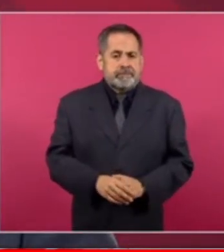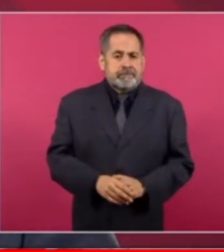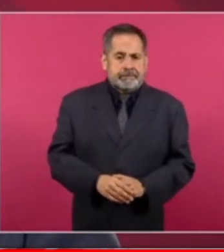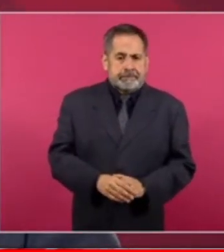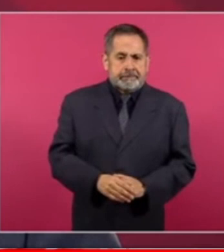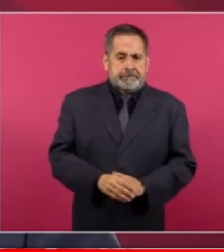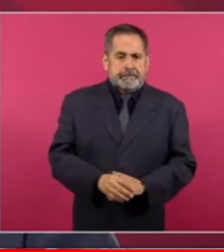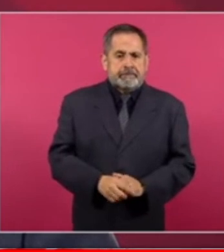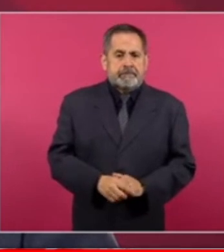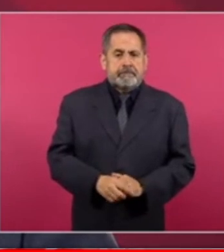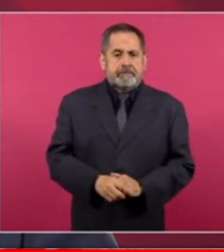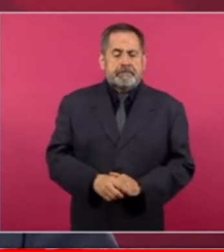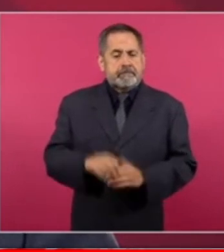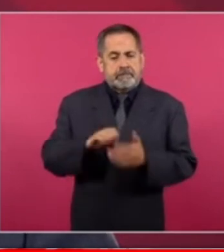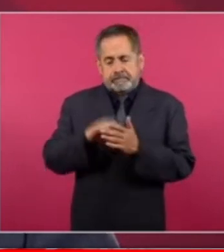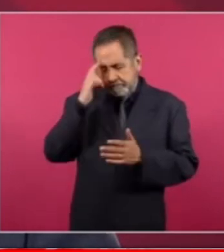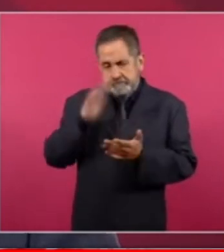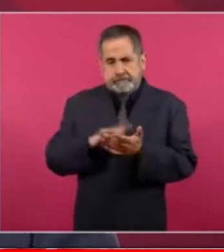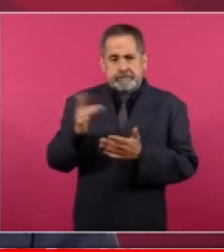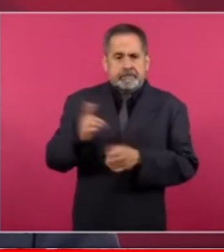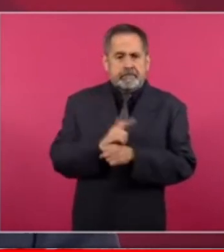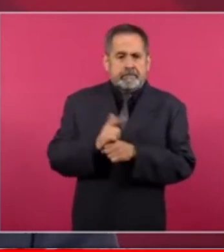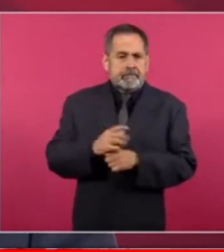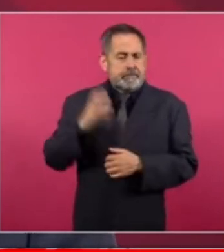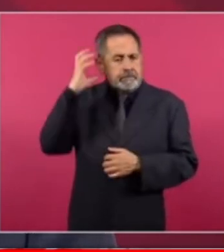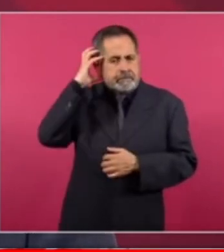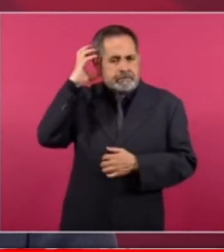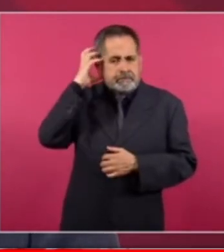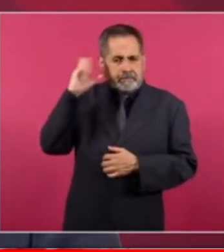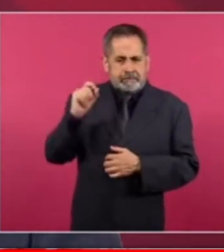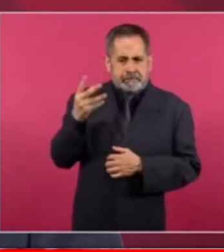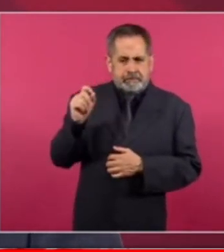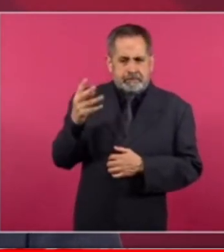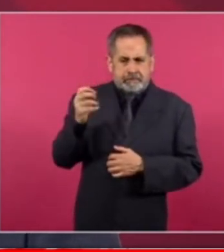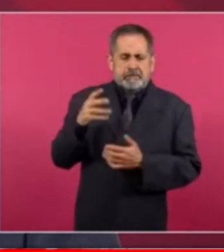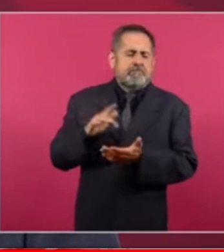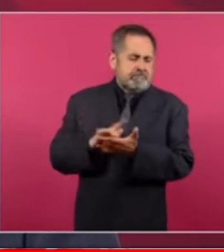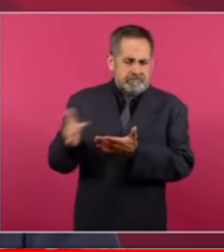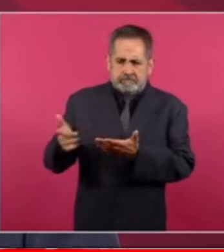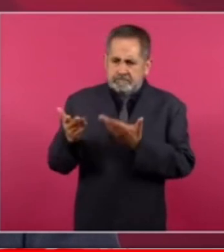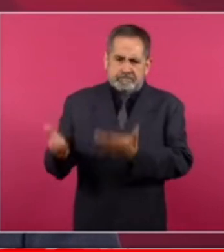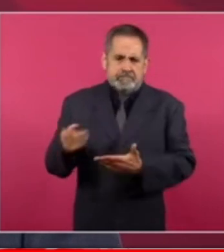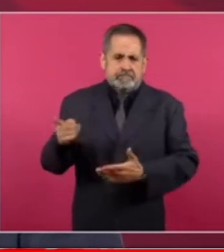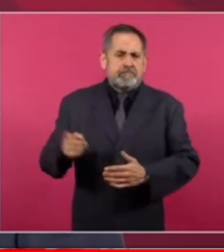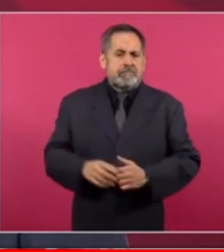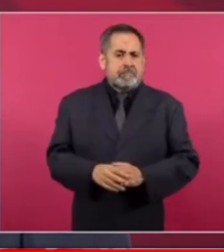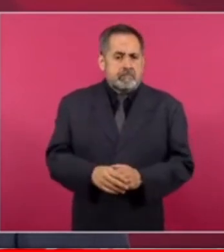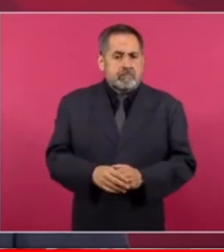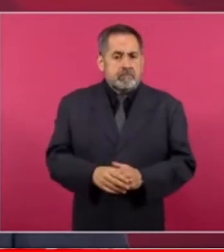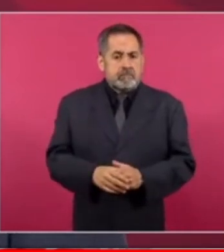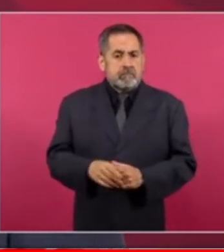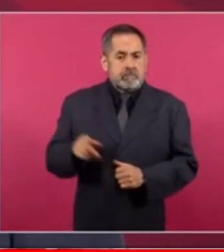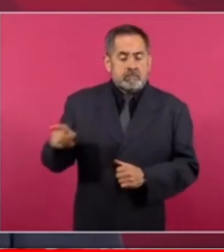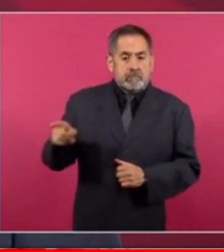al licenciado Zabludowsky que me daba